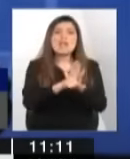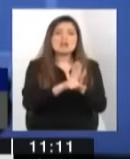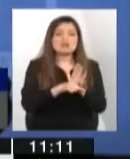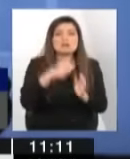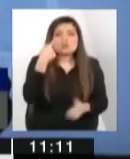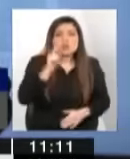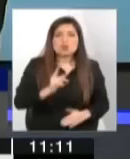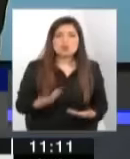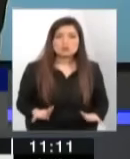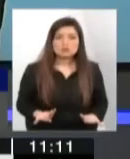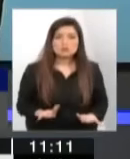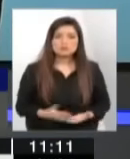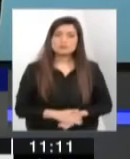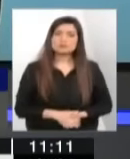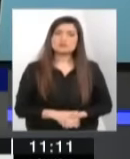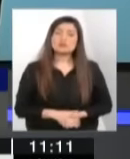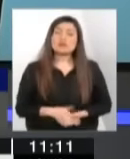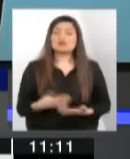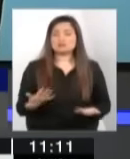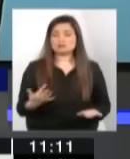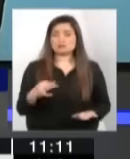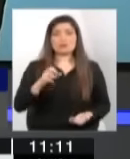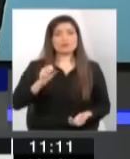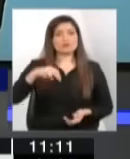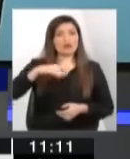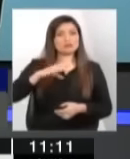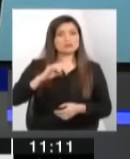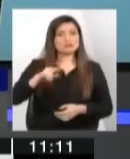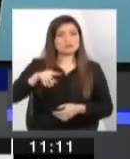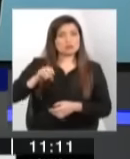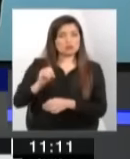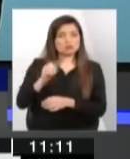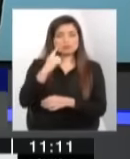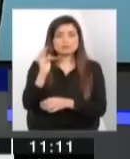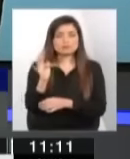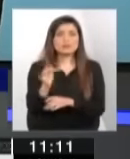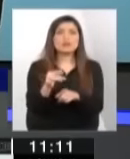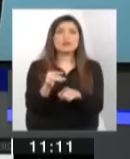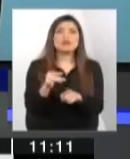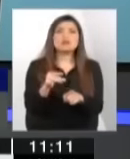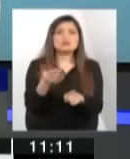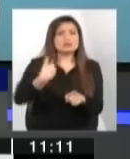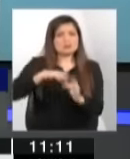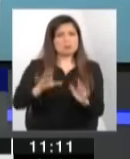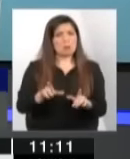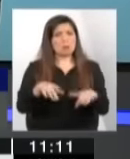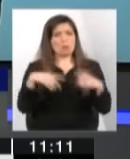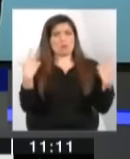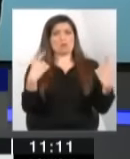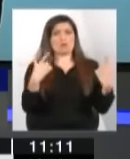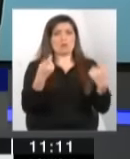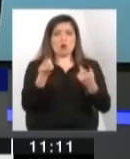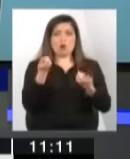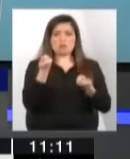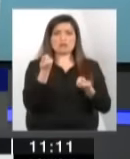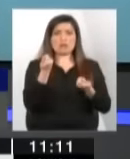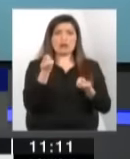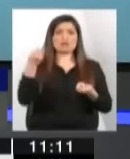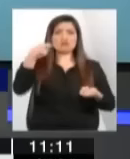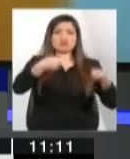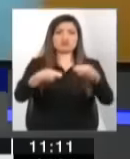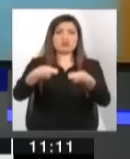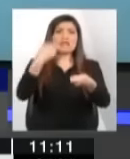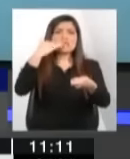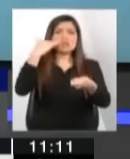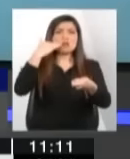Francisco, a todos nos llama la atención que la subvención que se da para los niños es muy inferior de la que se le da a los presos.